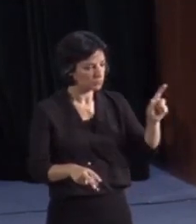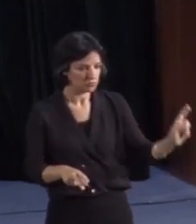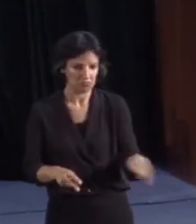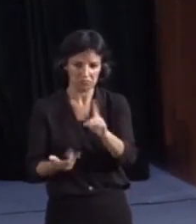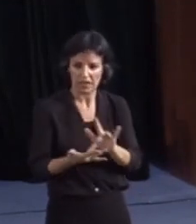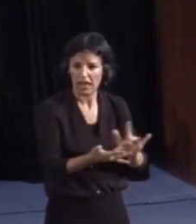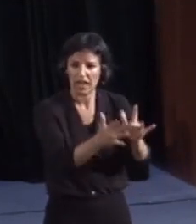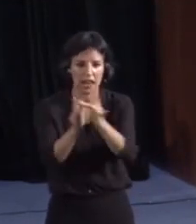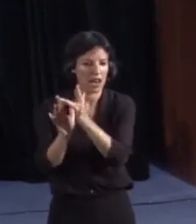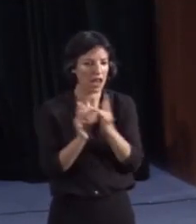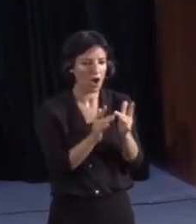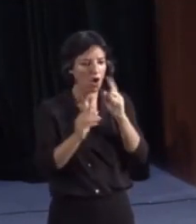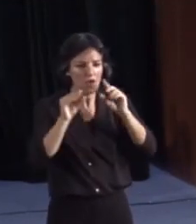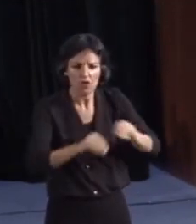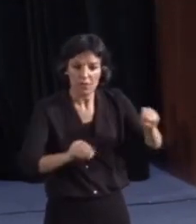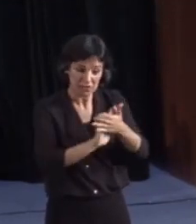formarla.